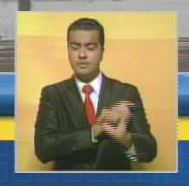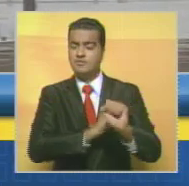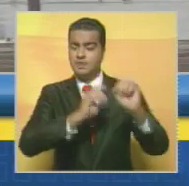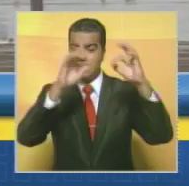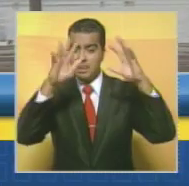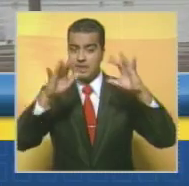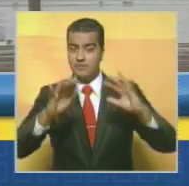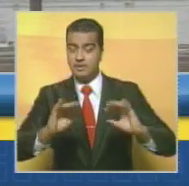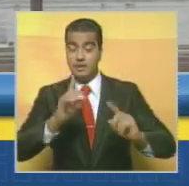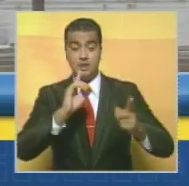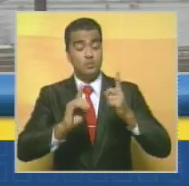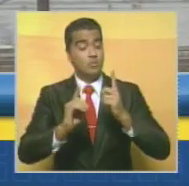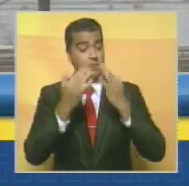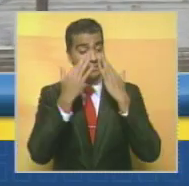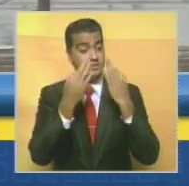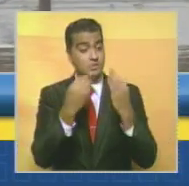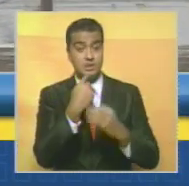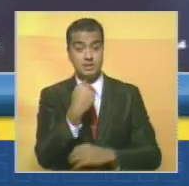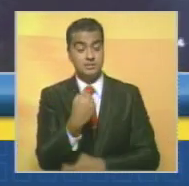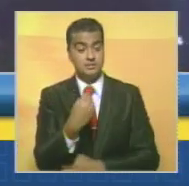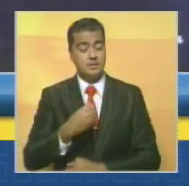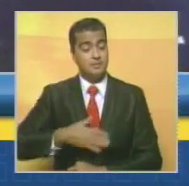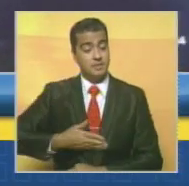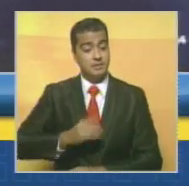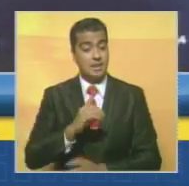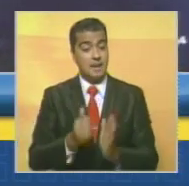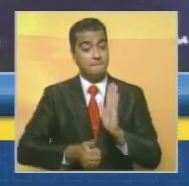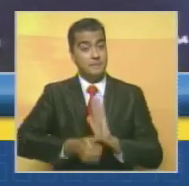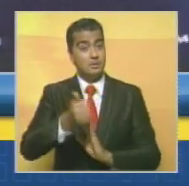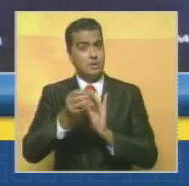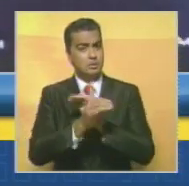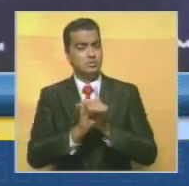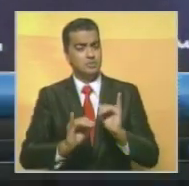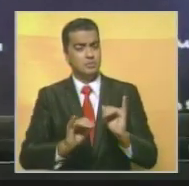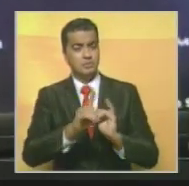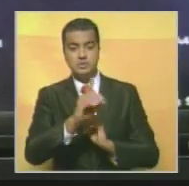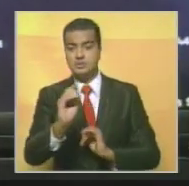nevadas. Algunas previsiones estiman que podría ser la mayor en los últimos 100 años.